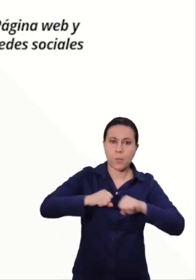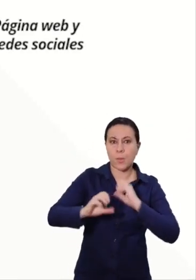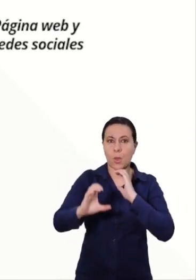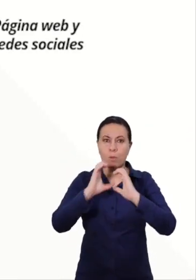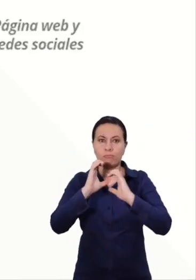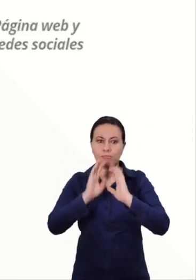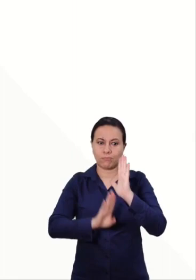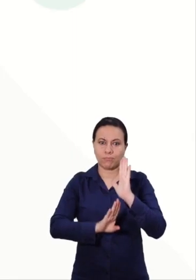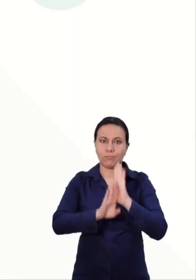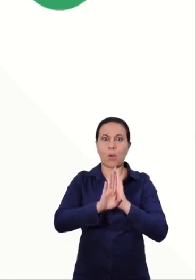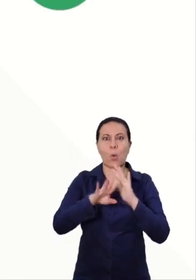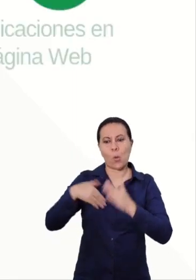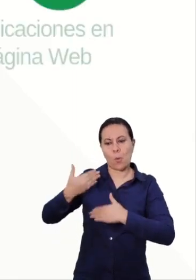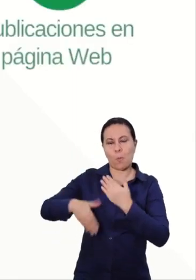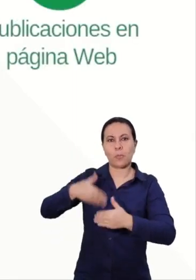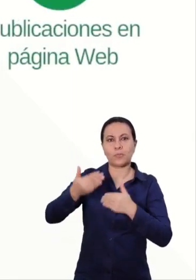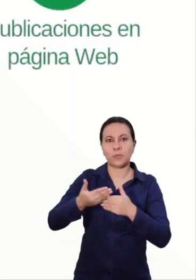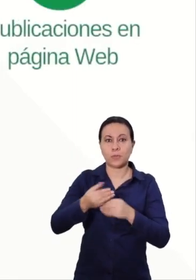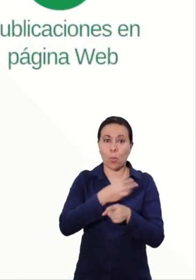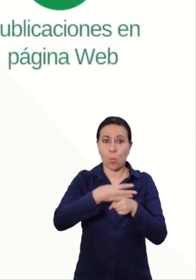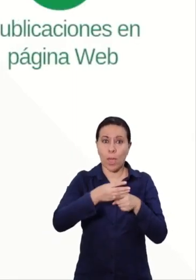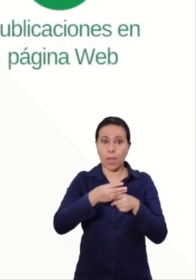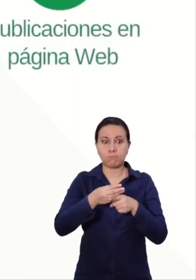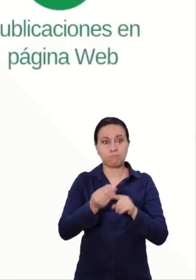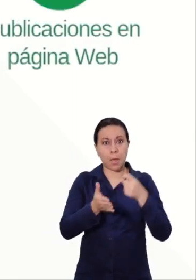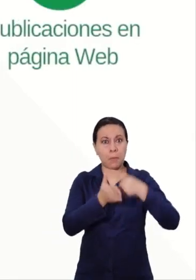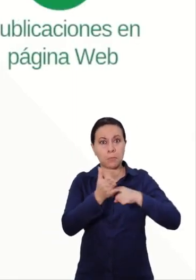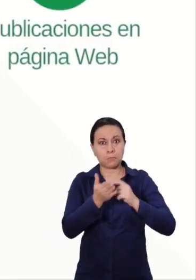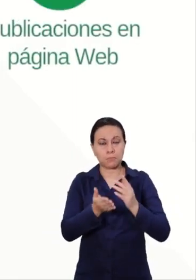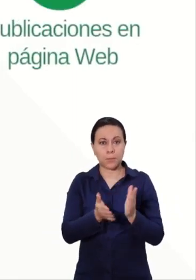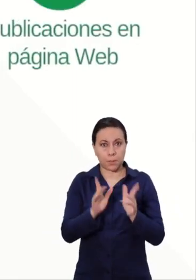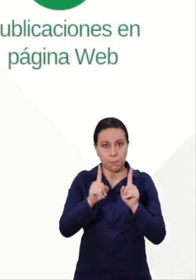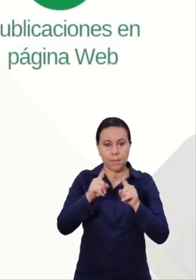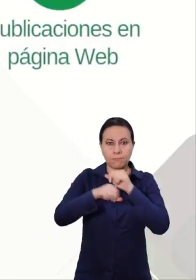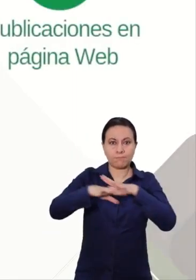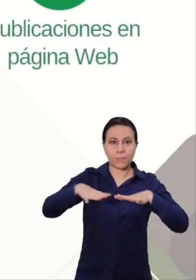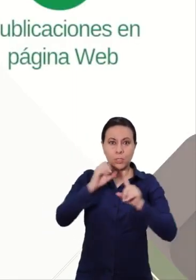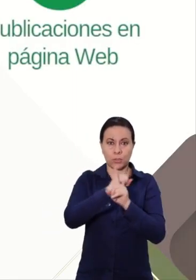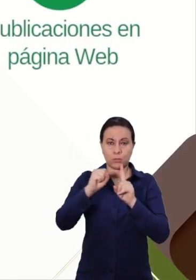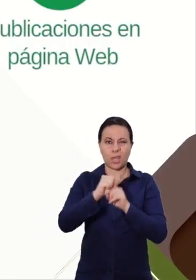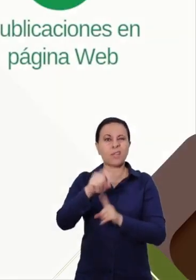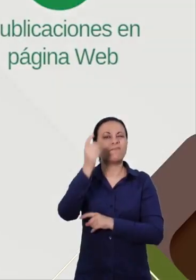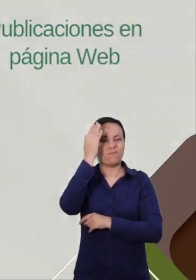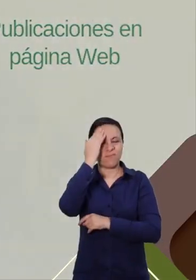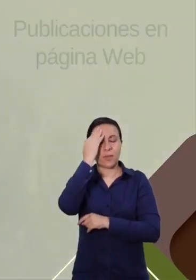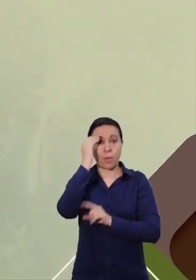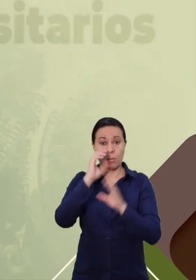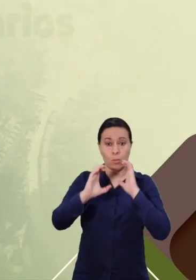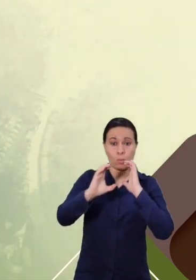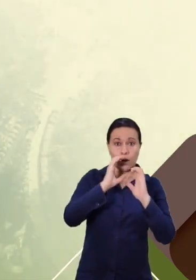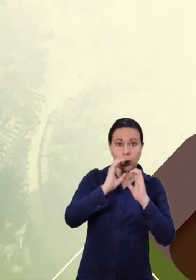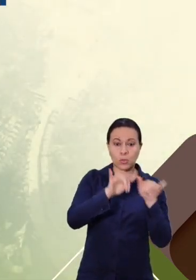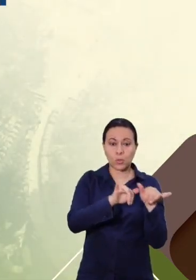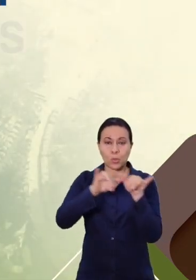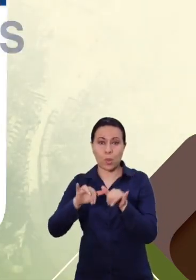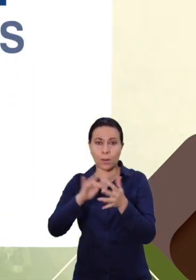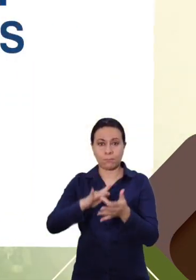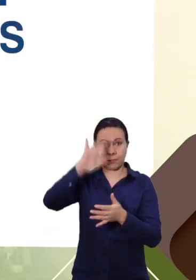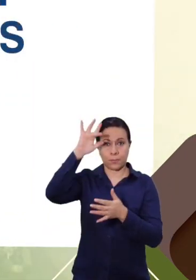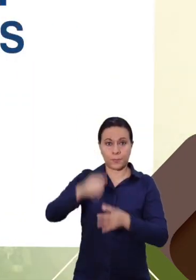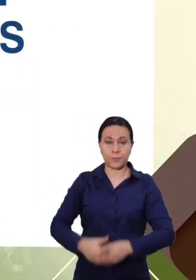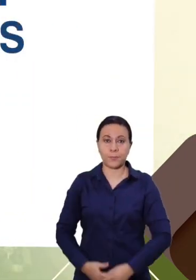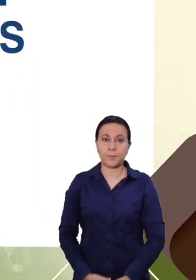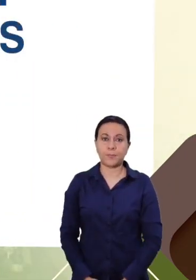procesos como la actualización de su página web y las redes sociales, pensando que comunicarse es participar. Pilar V,